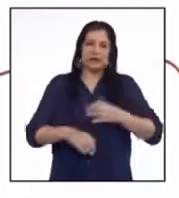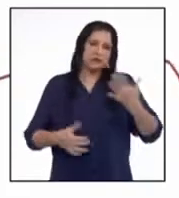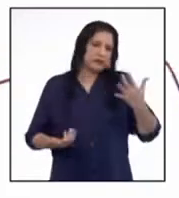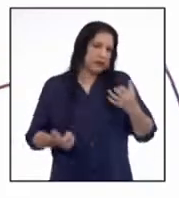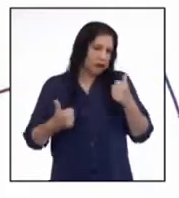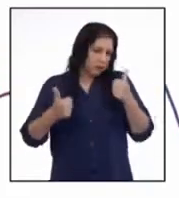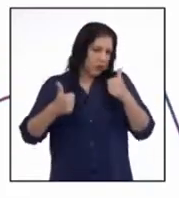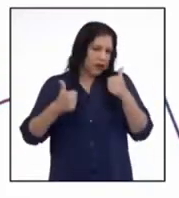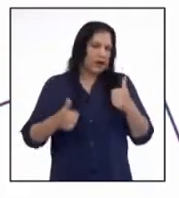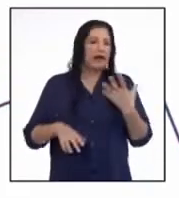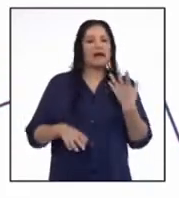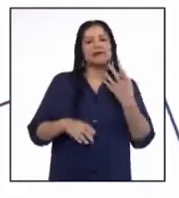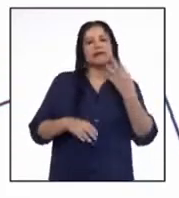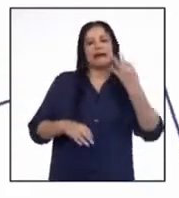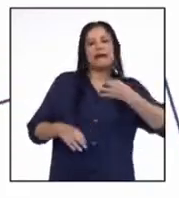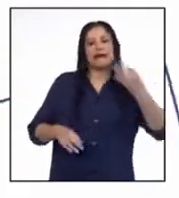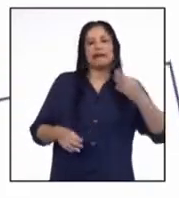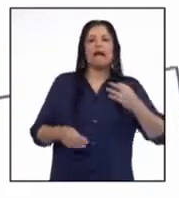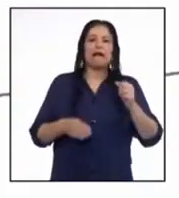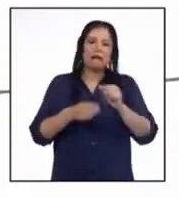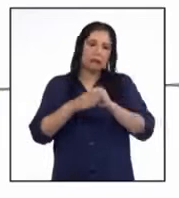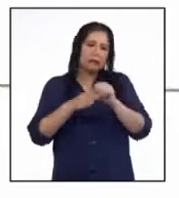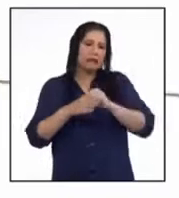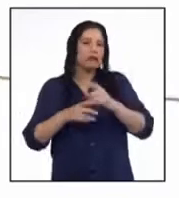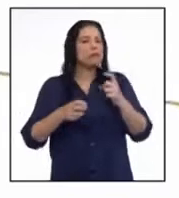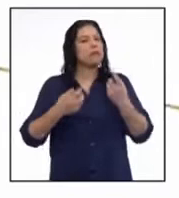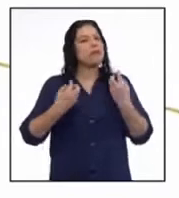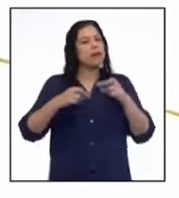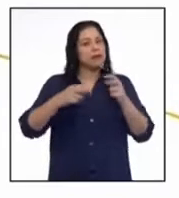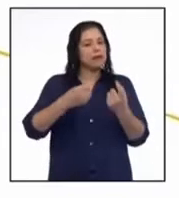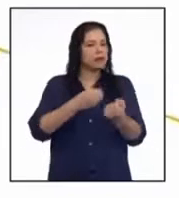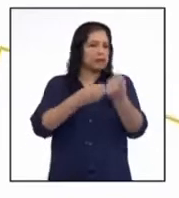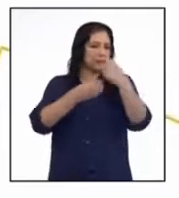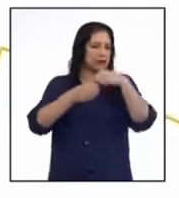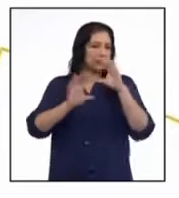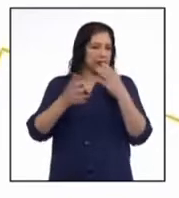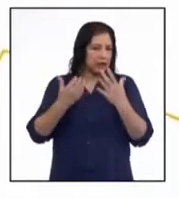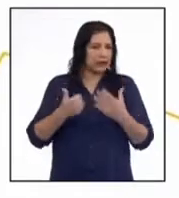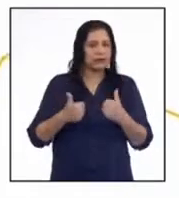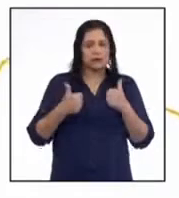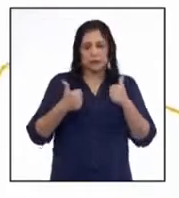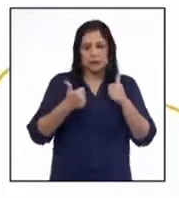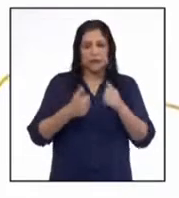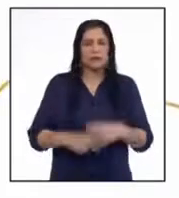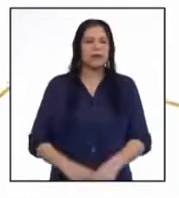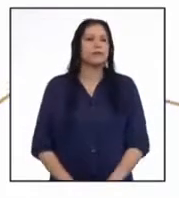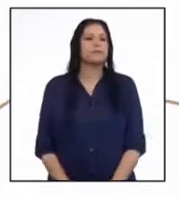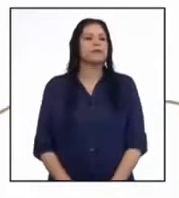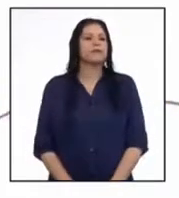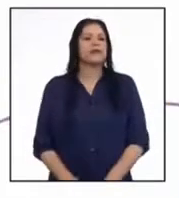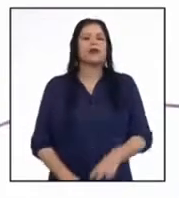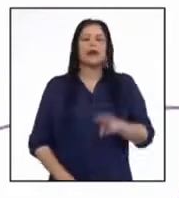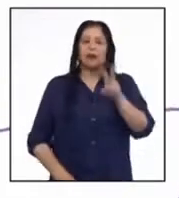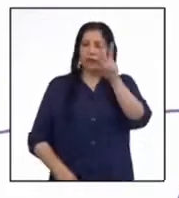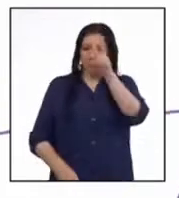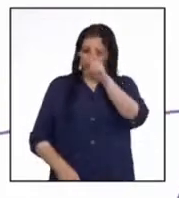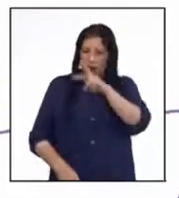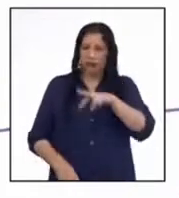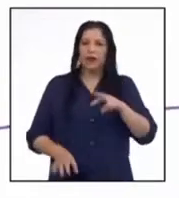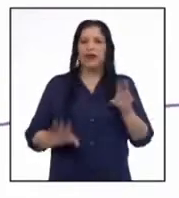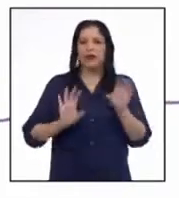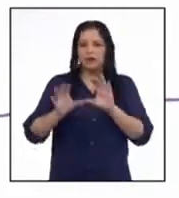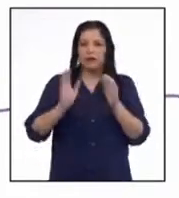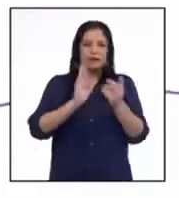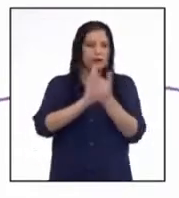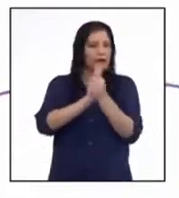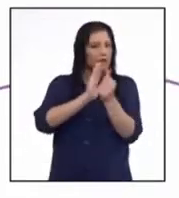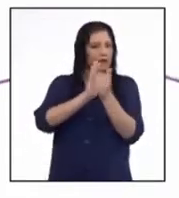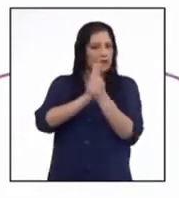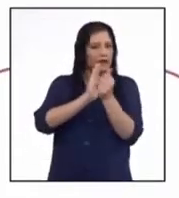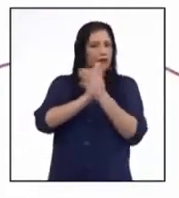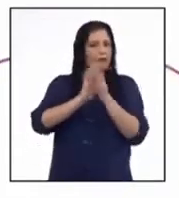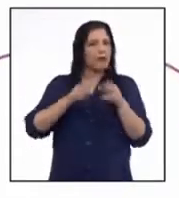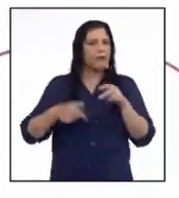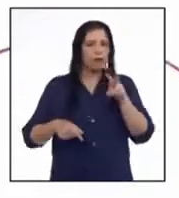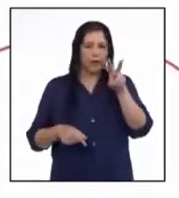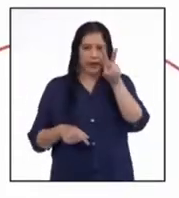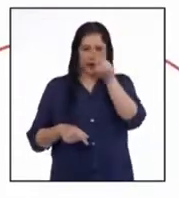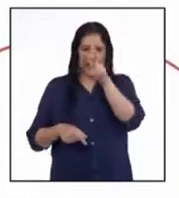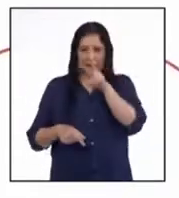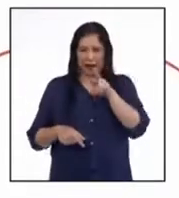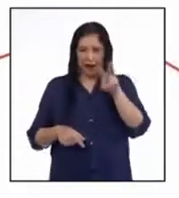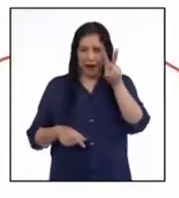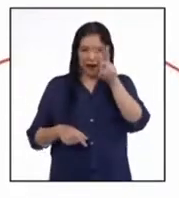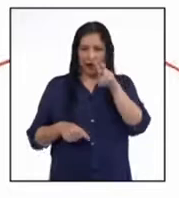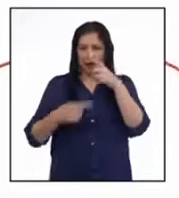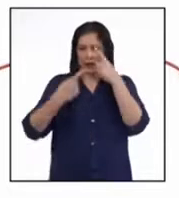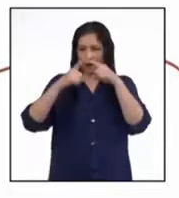calidad, es práctico y permite participar de la clase. Excelente. Veo que ya están desarrollando habilidades para dar lectura